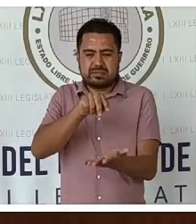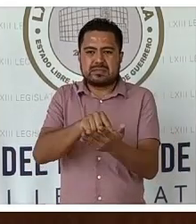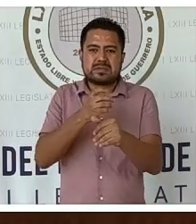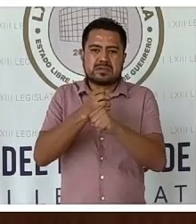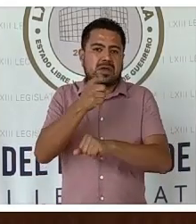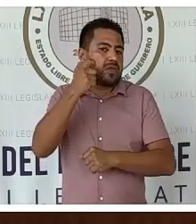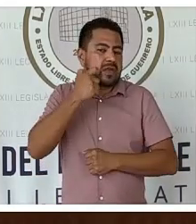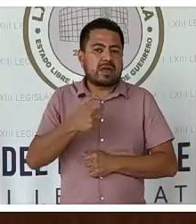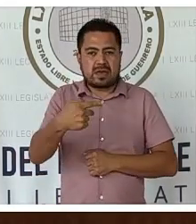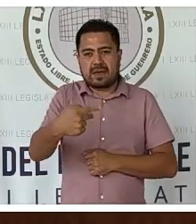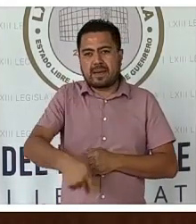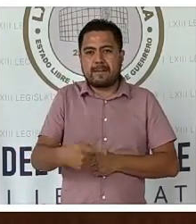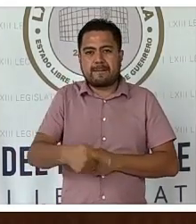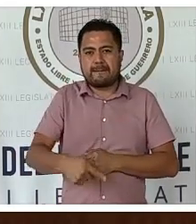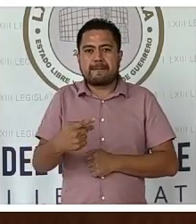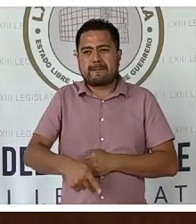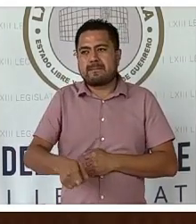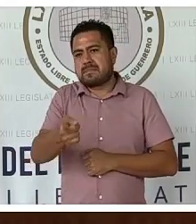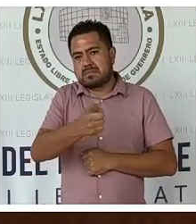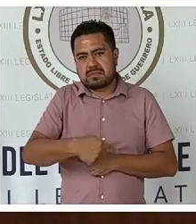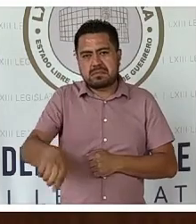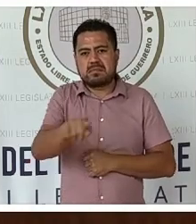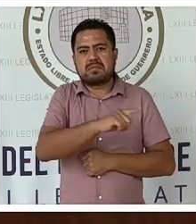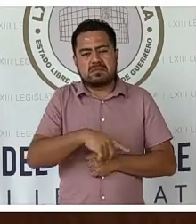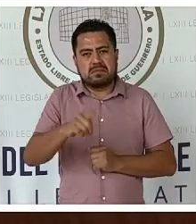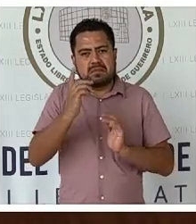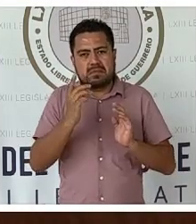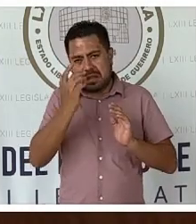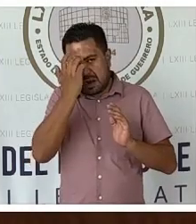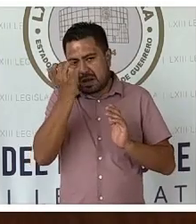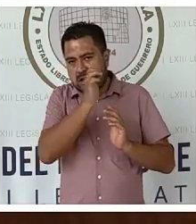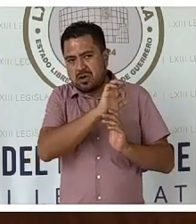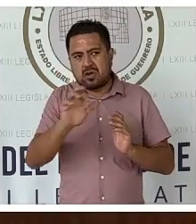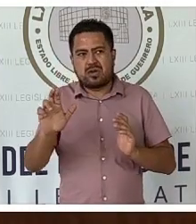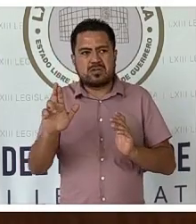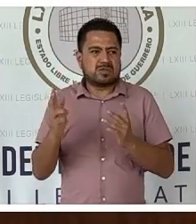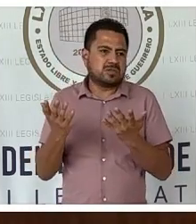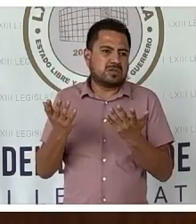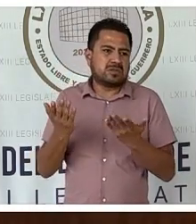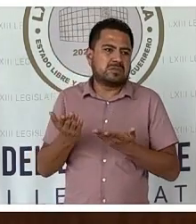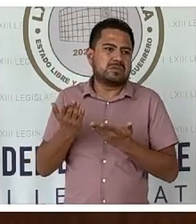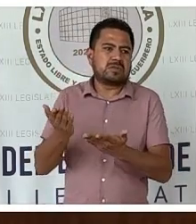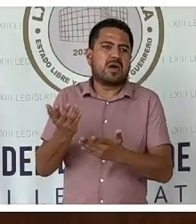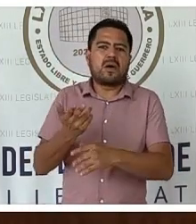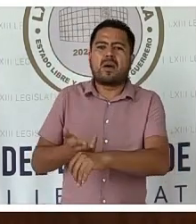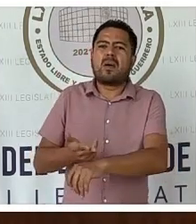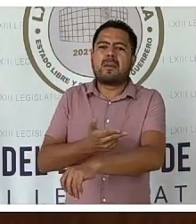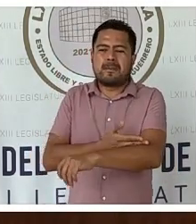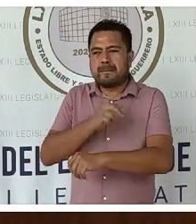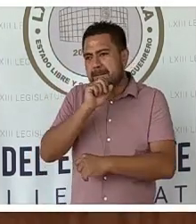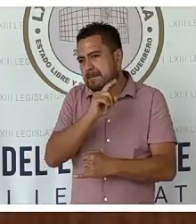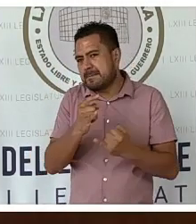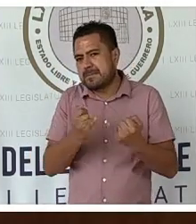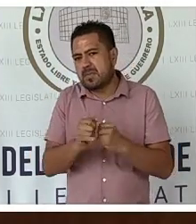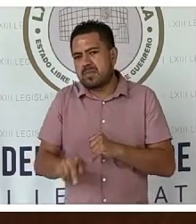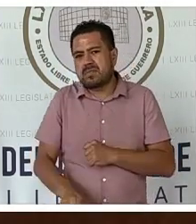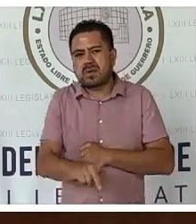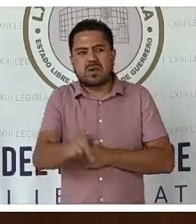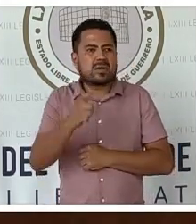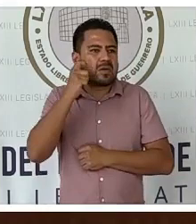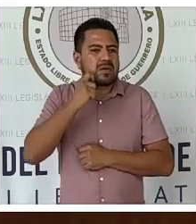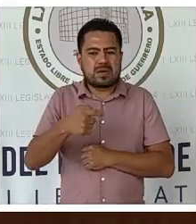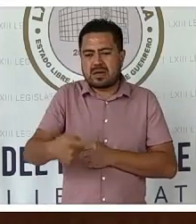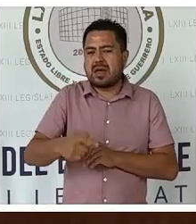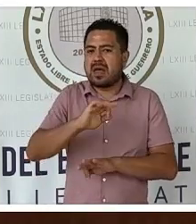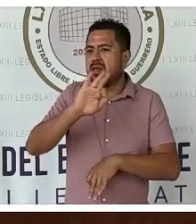Guerrero, reciban nuestro reconocimiento y homenaje del pueblo de Guerrero